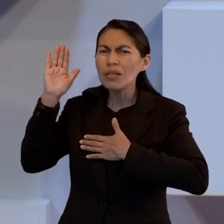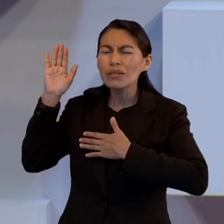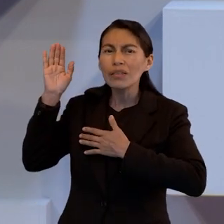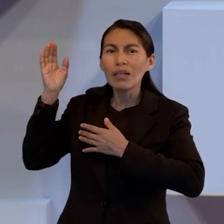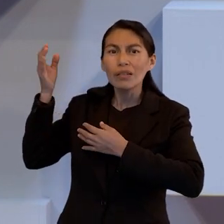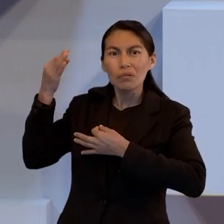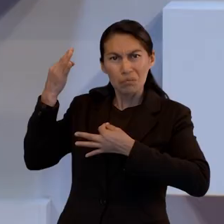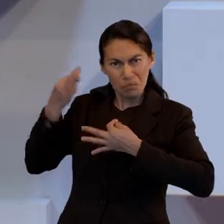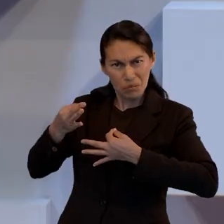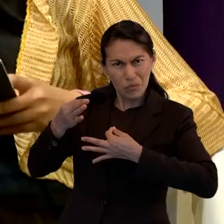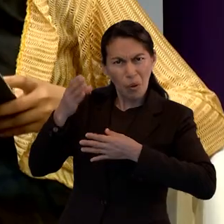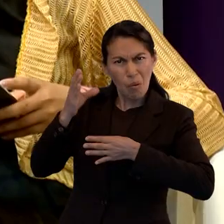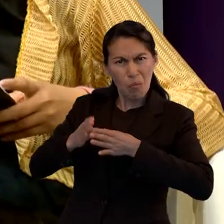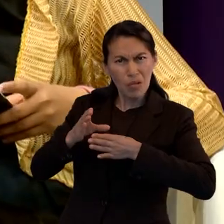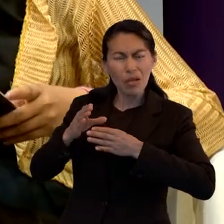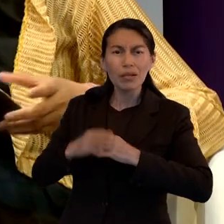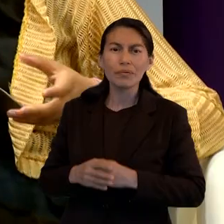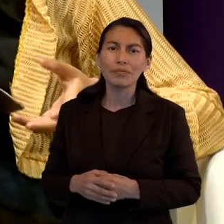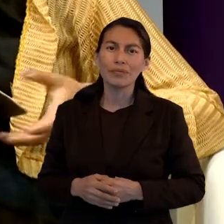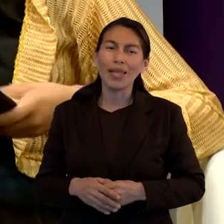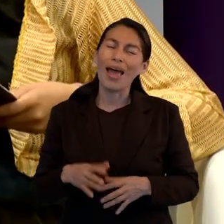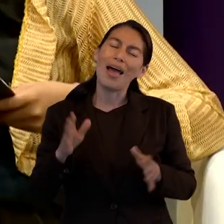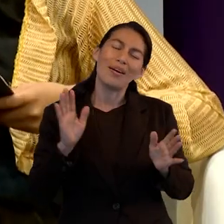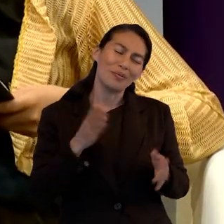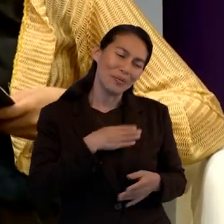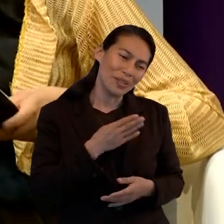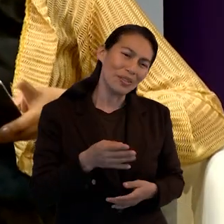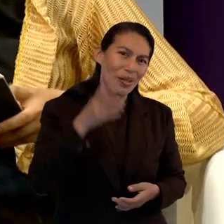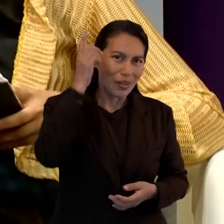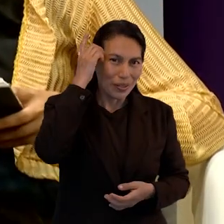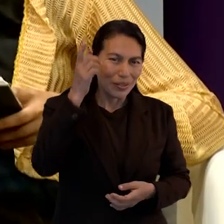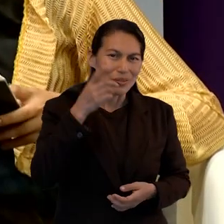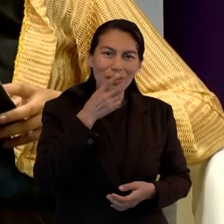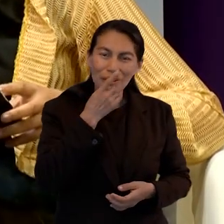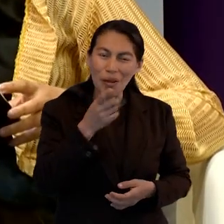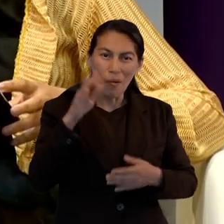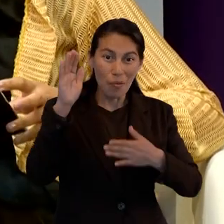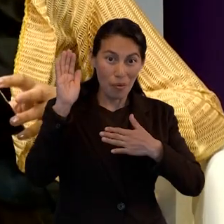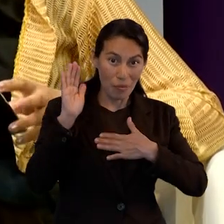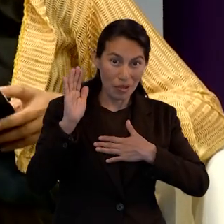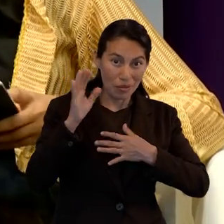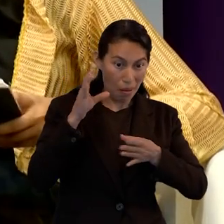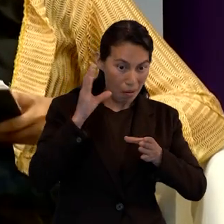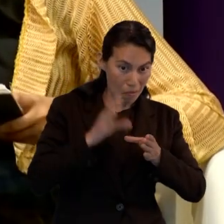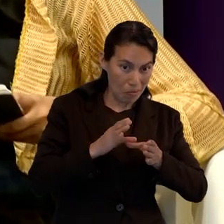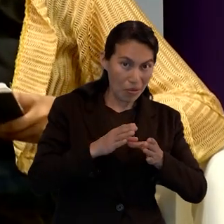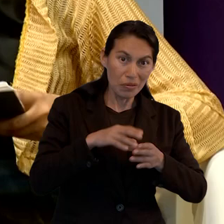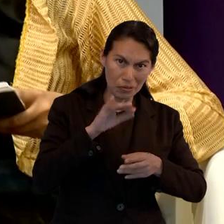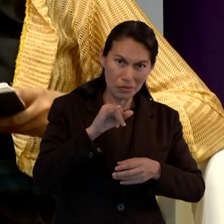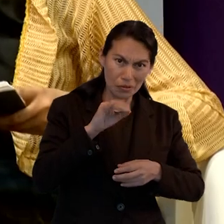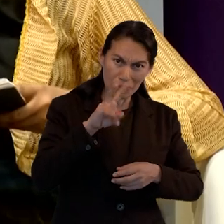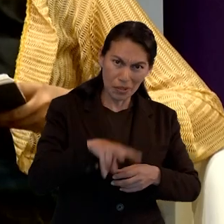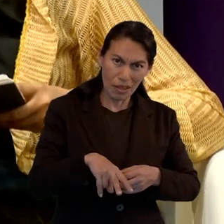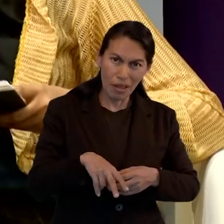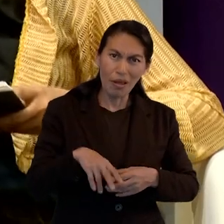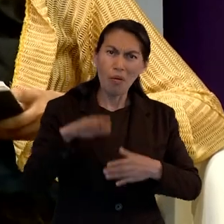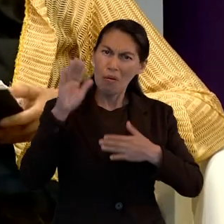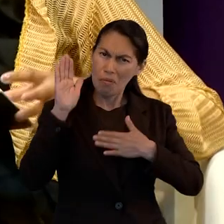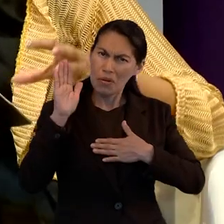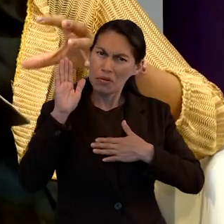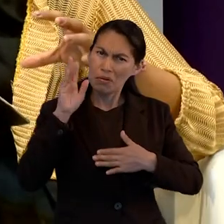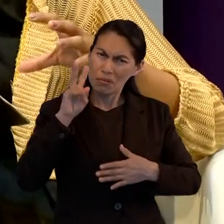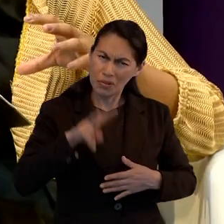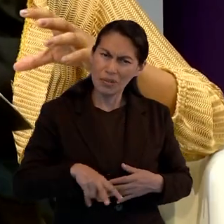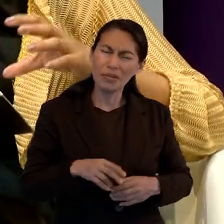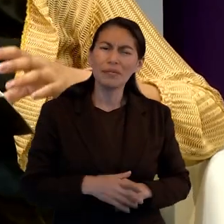promesas? Bueno, pues Dios nos garantizó sus promesas de varias maneras, y la primera parte fue a través de sus juramentos y sus promesas.